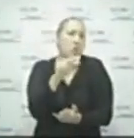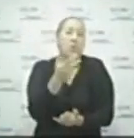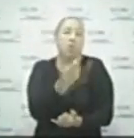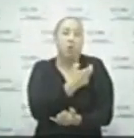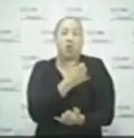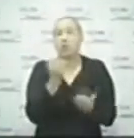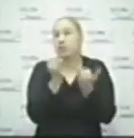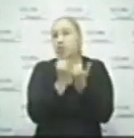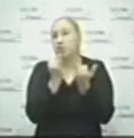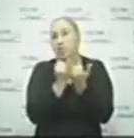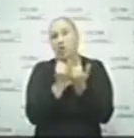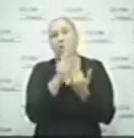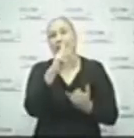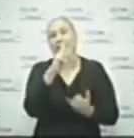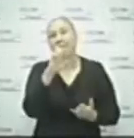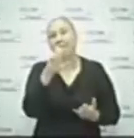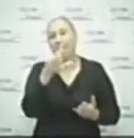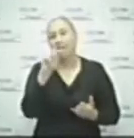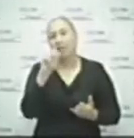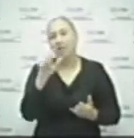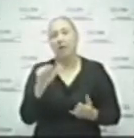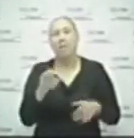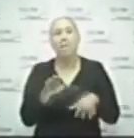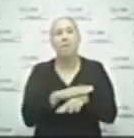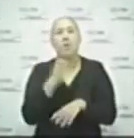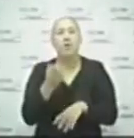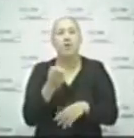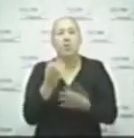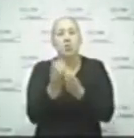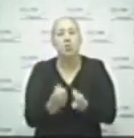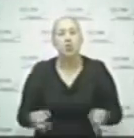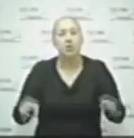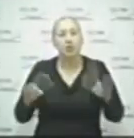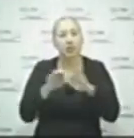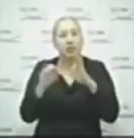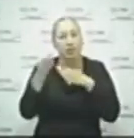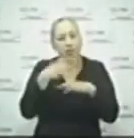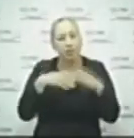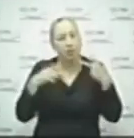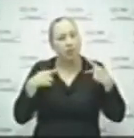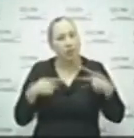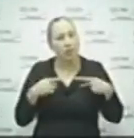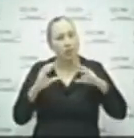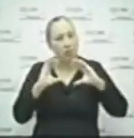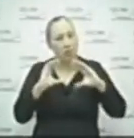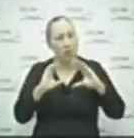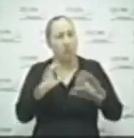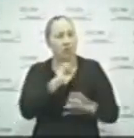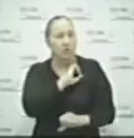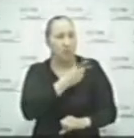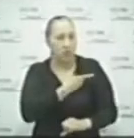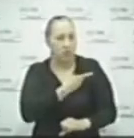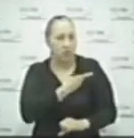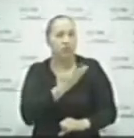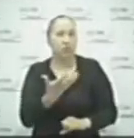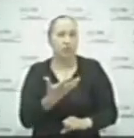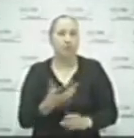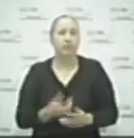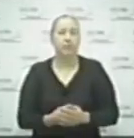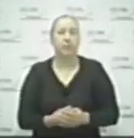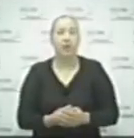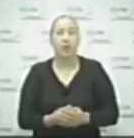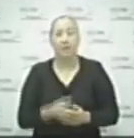que se hace para modificar las recomendaciones que se han dado para las personas que han recibido la vacuna del COVID-19,